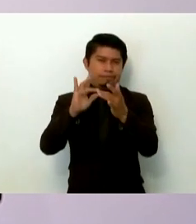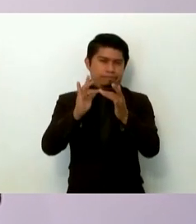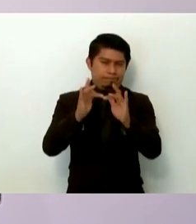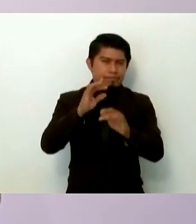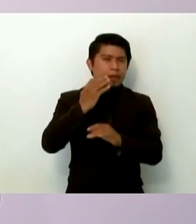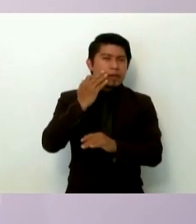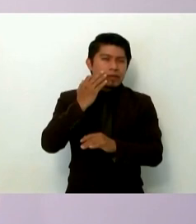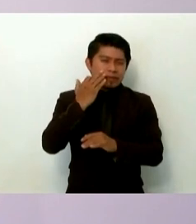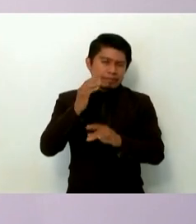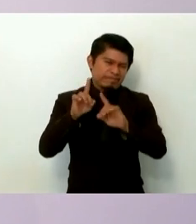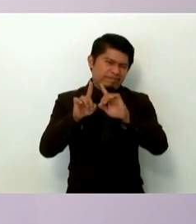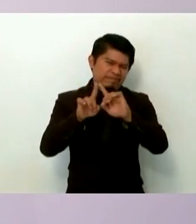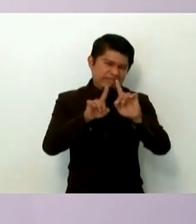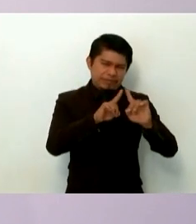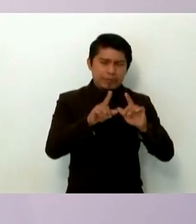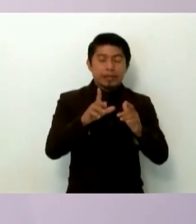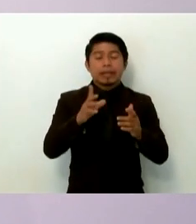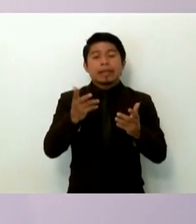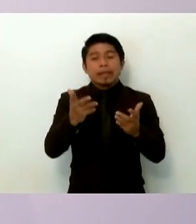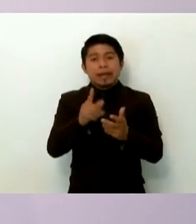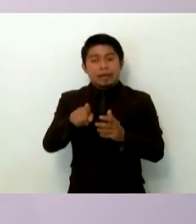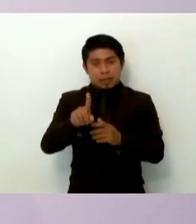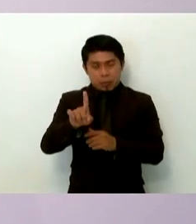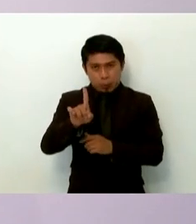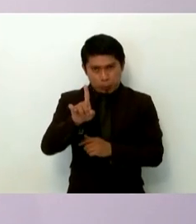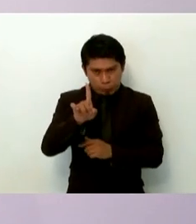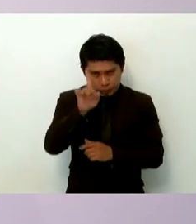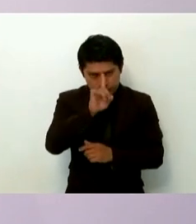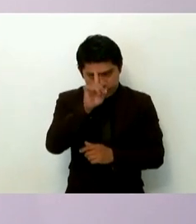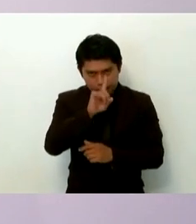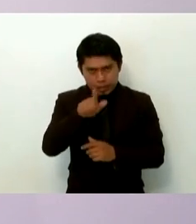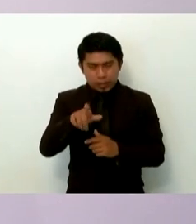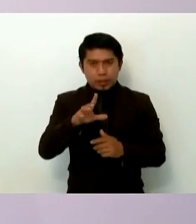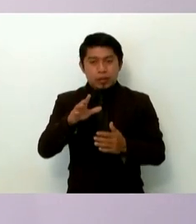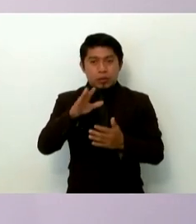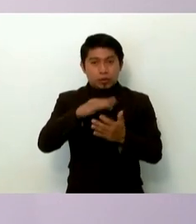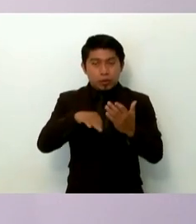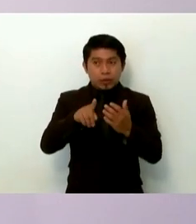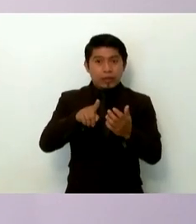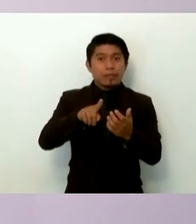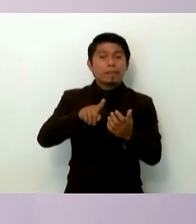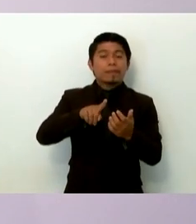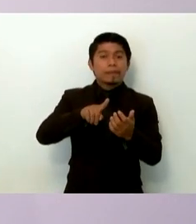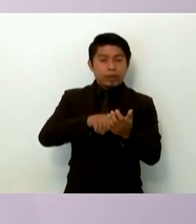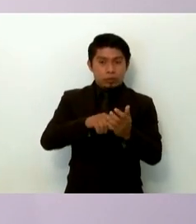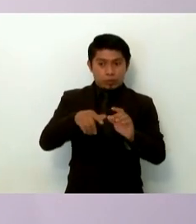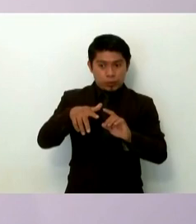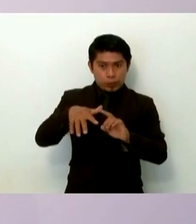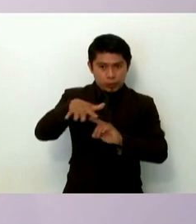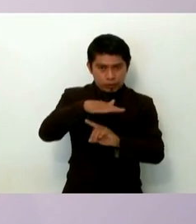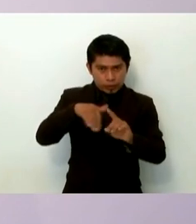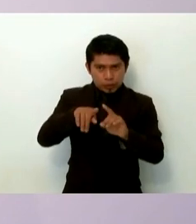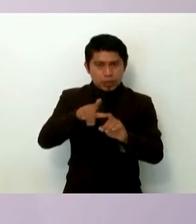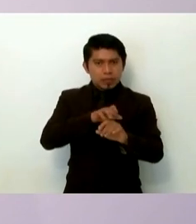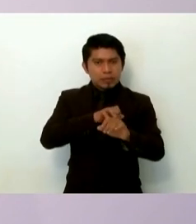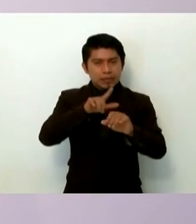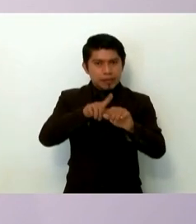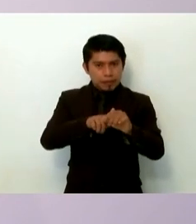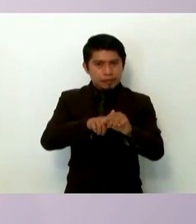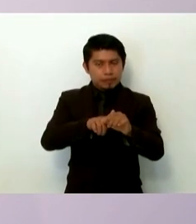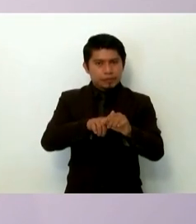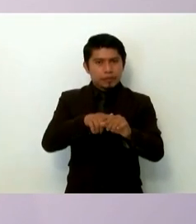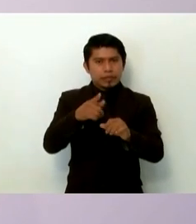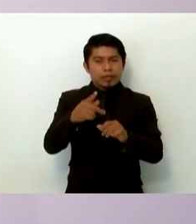mediante las que se afirme, sugiera o preste dentro de un contexto especial al quejoso,